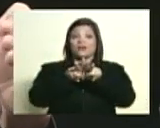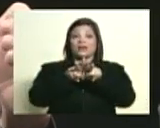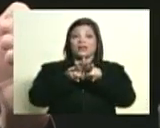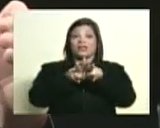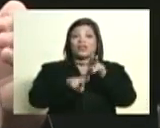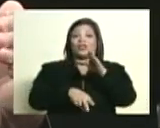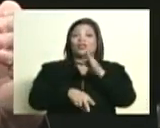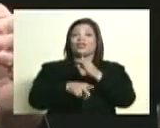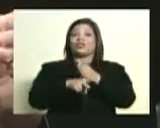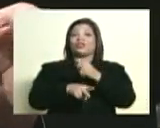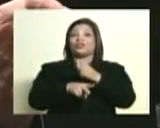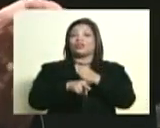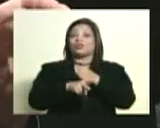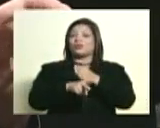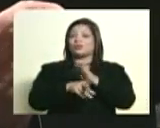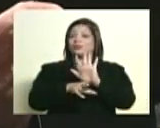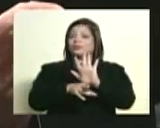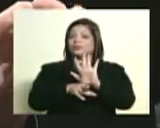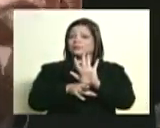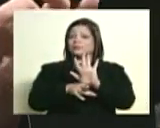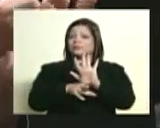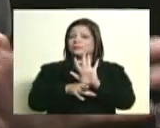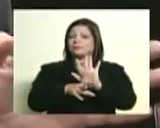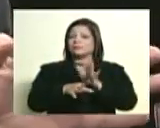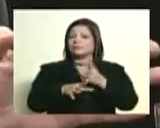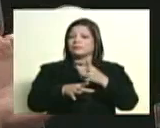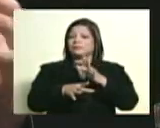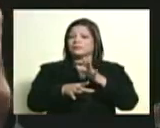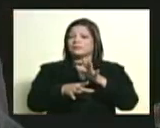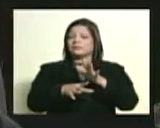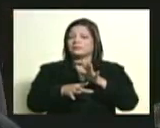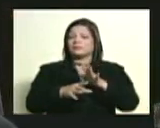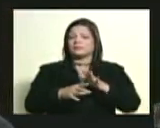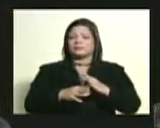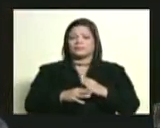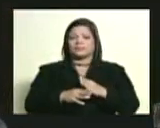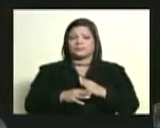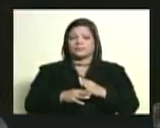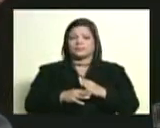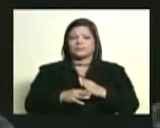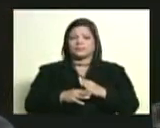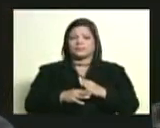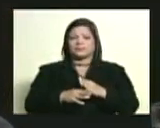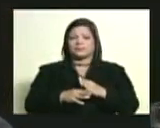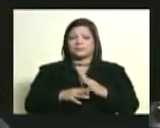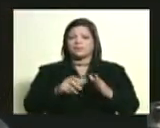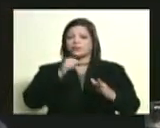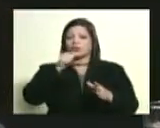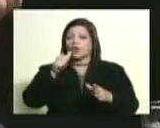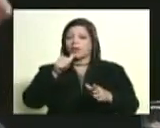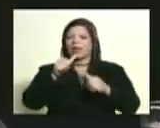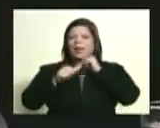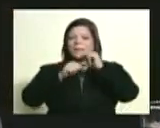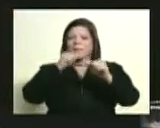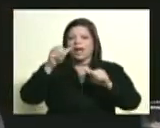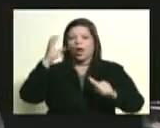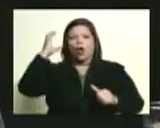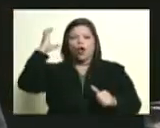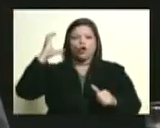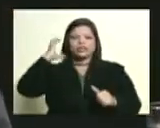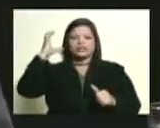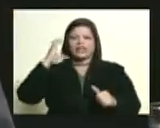todavía creo que casi que intactos del capitalismo de la conciencia